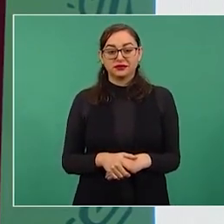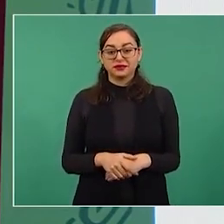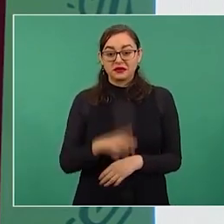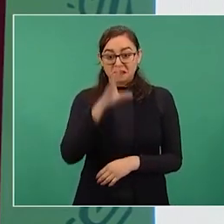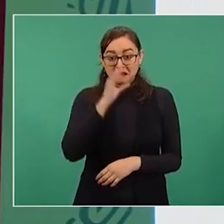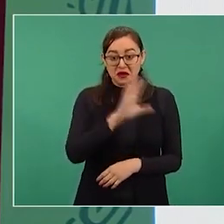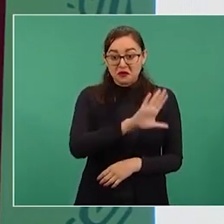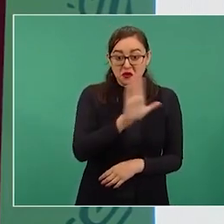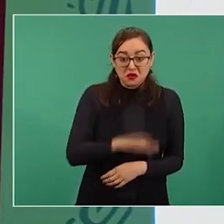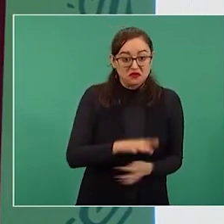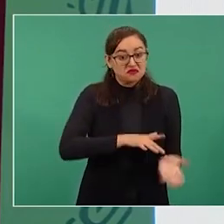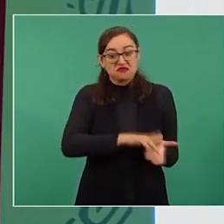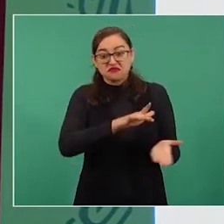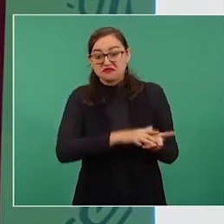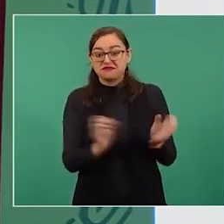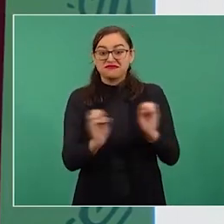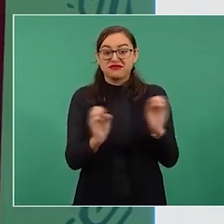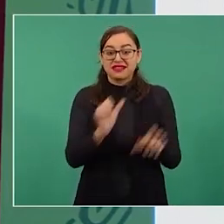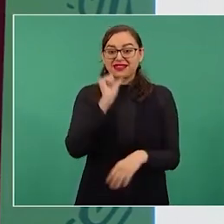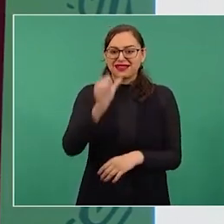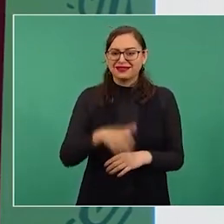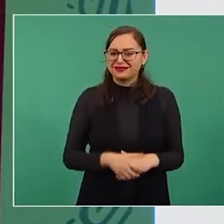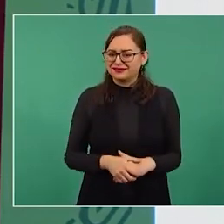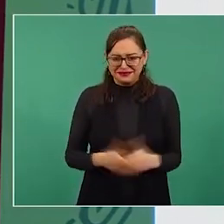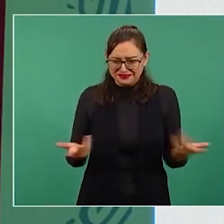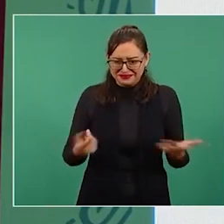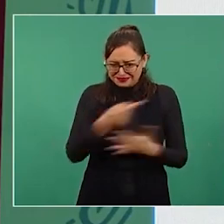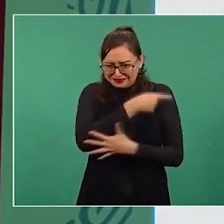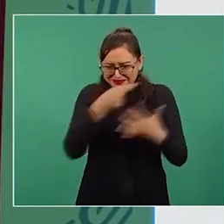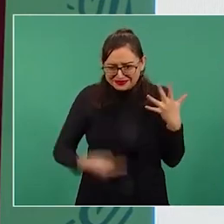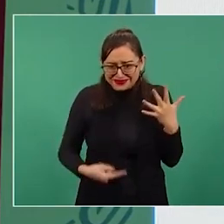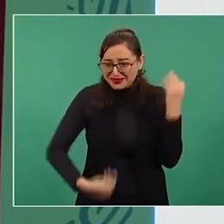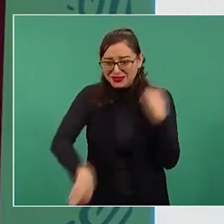fallecidos. No hubo, no fallecidos.